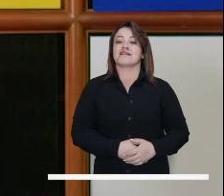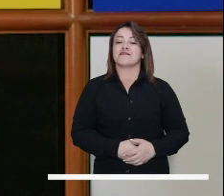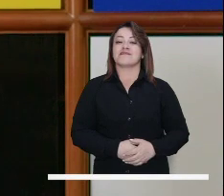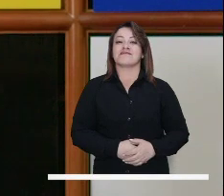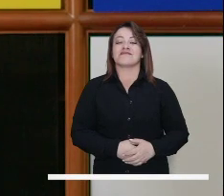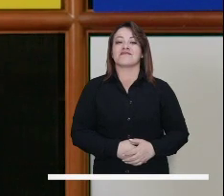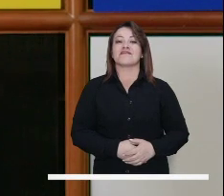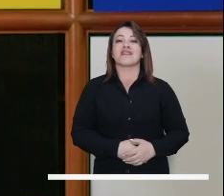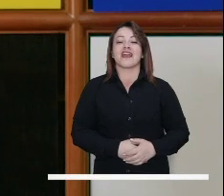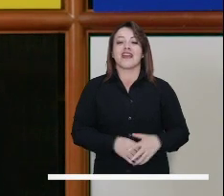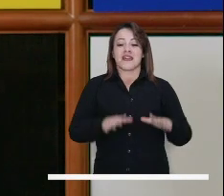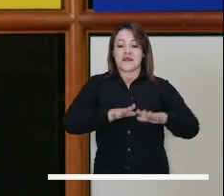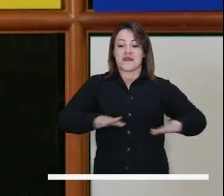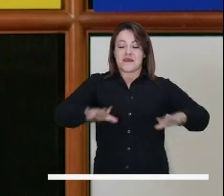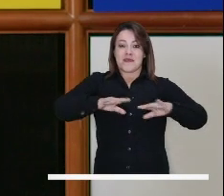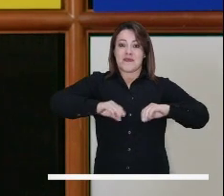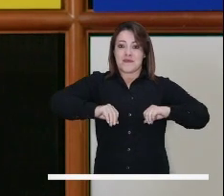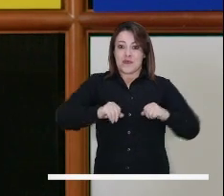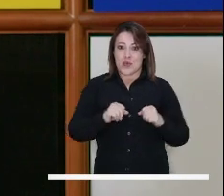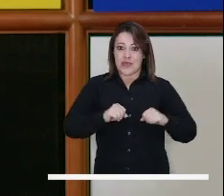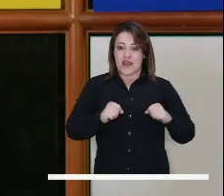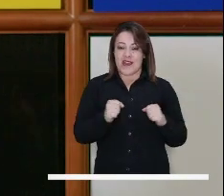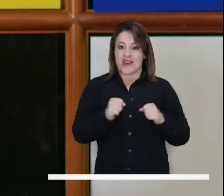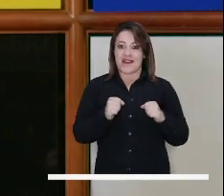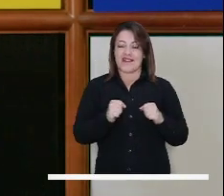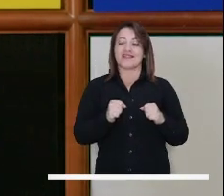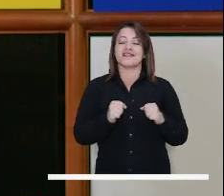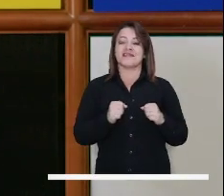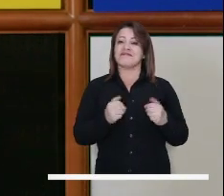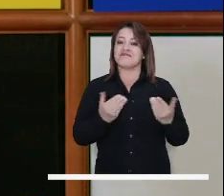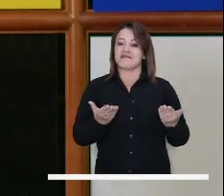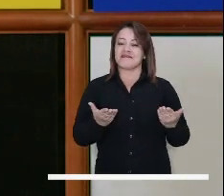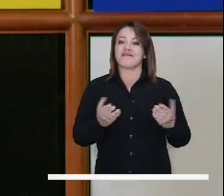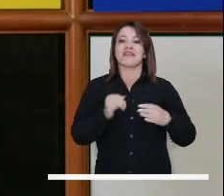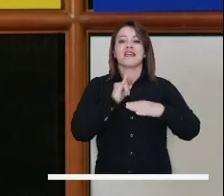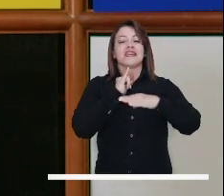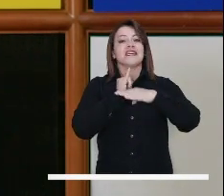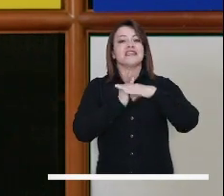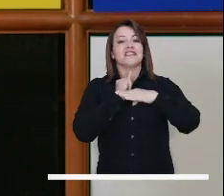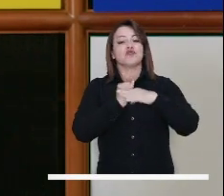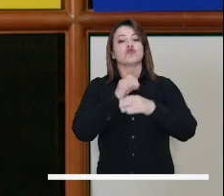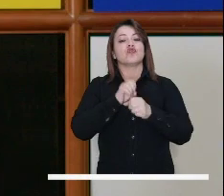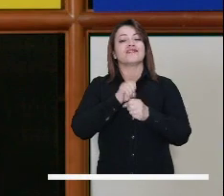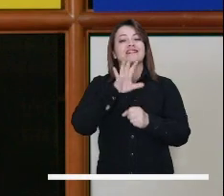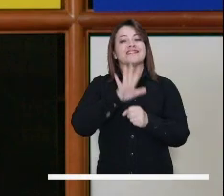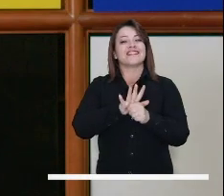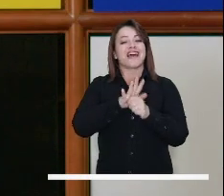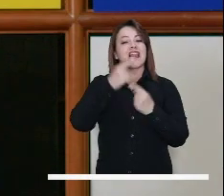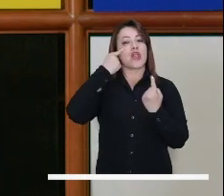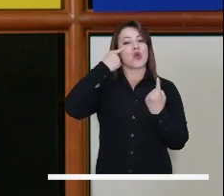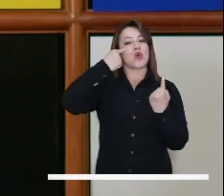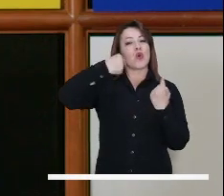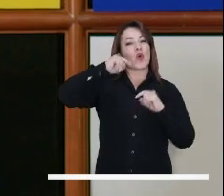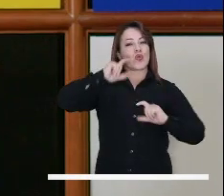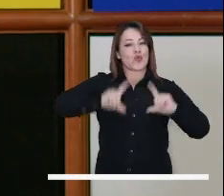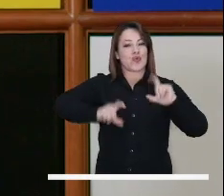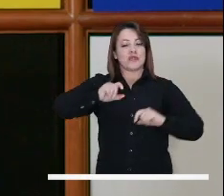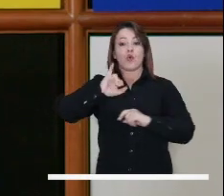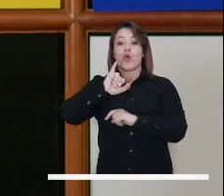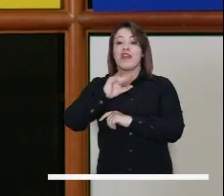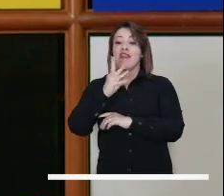la ciudad de Bogotá, ahora desde el Instituto Distrital de Turismo,